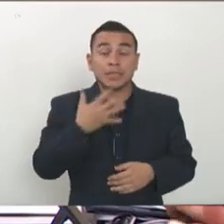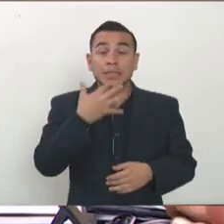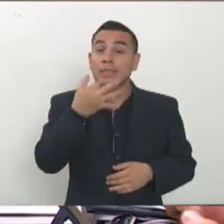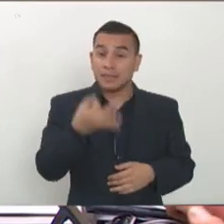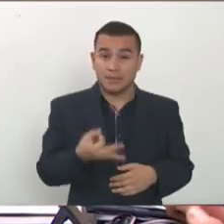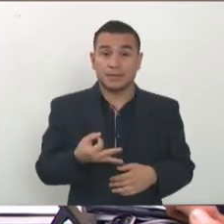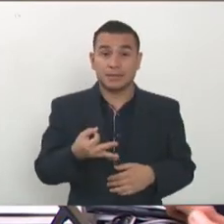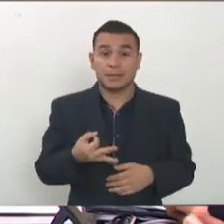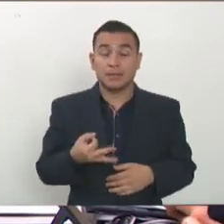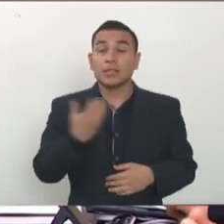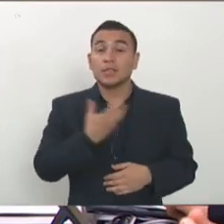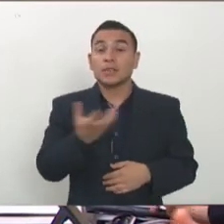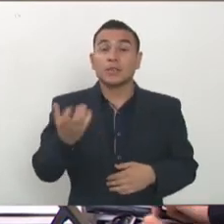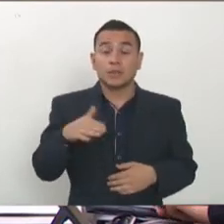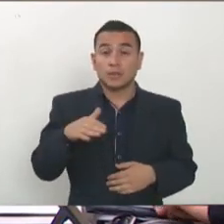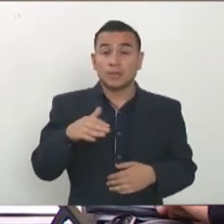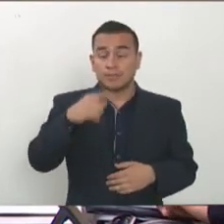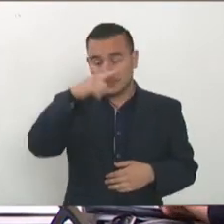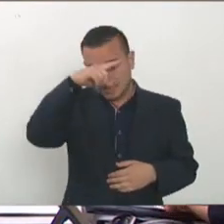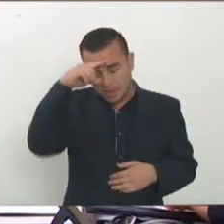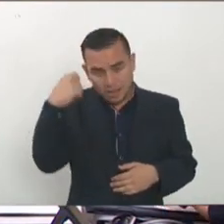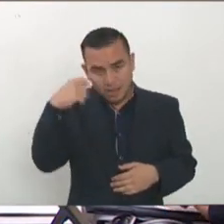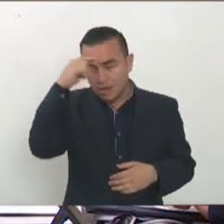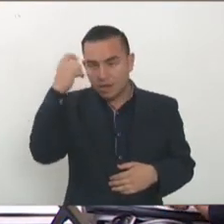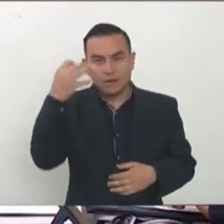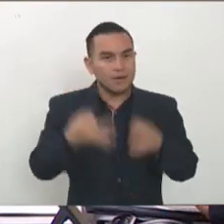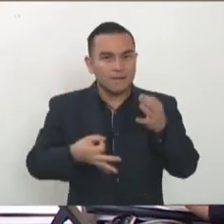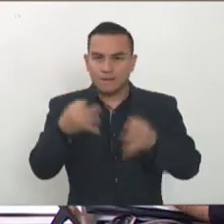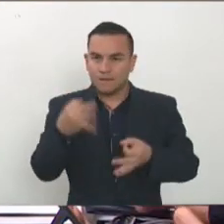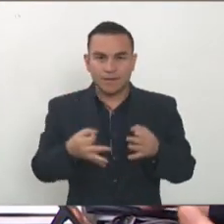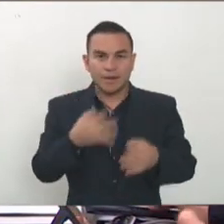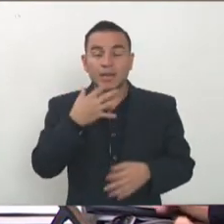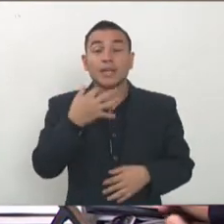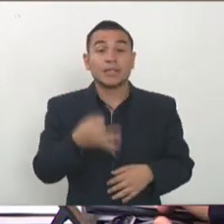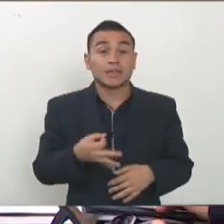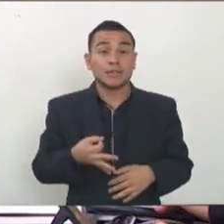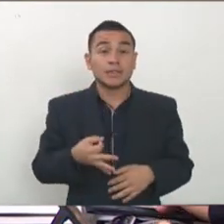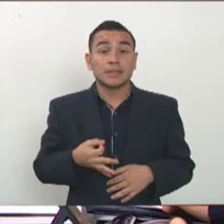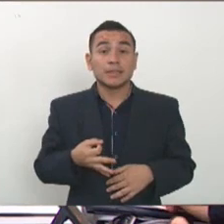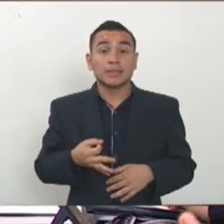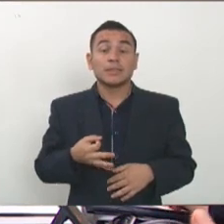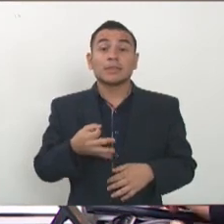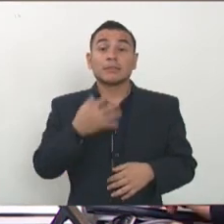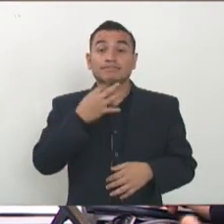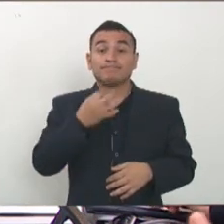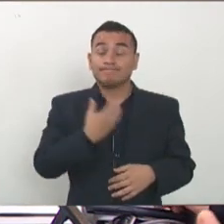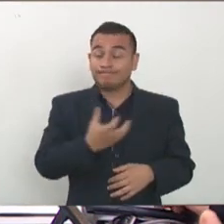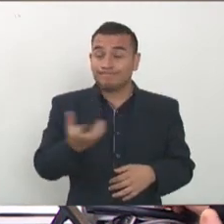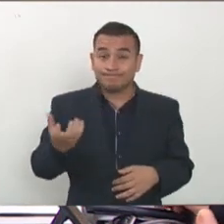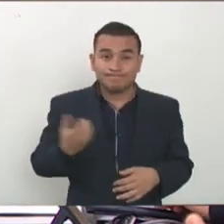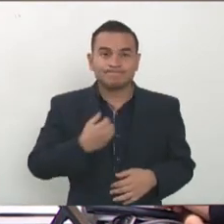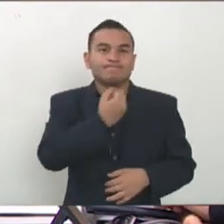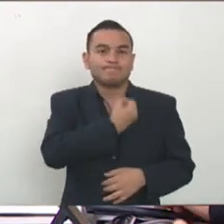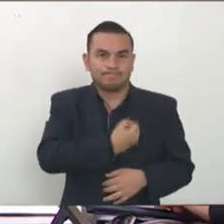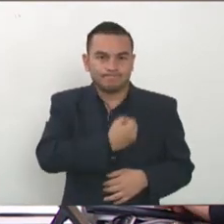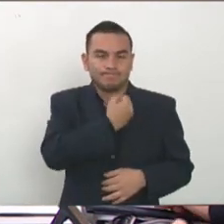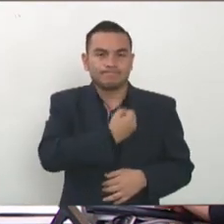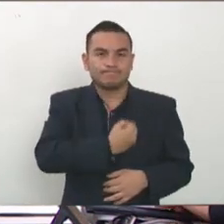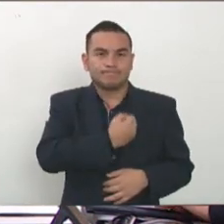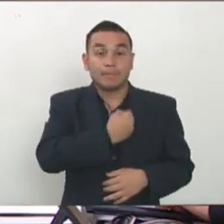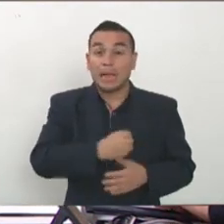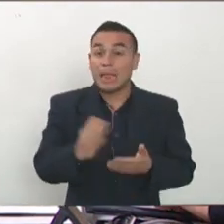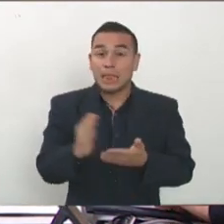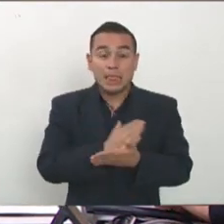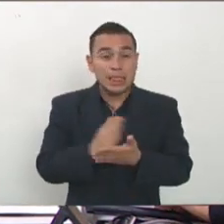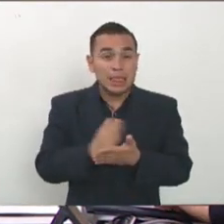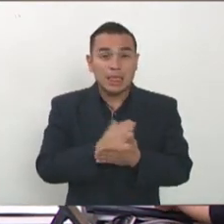parte el sector informal más que todo el que no es de alimentos y de medicamentos que se creo que ha vendido más pero el resto del sector informal no ha vendido